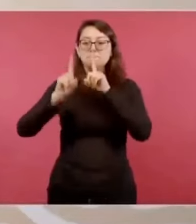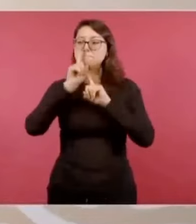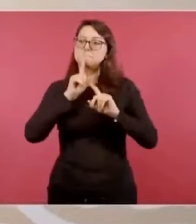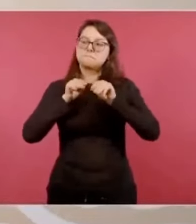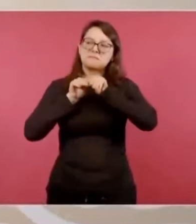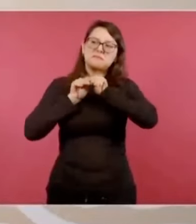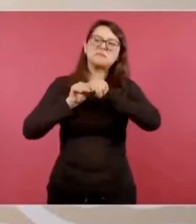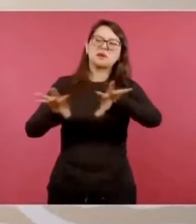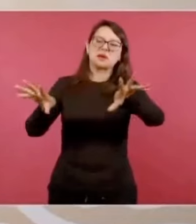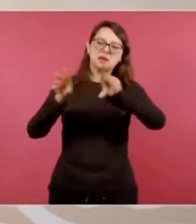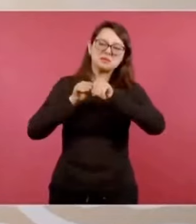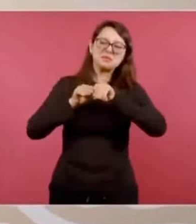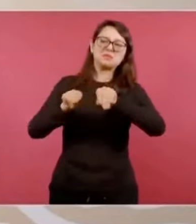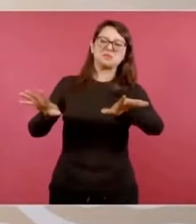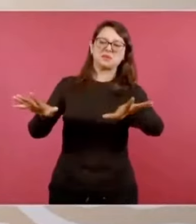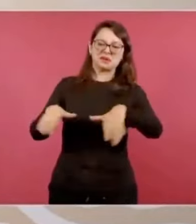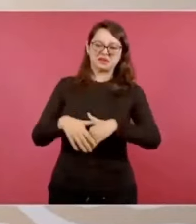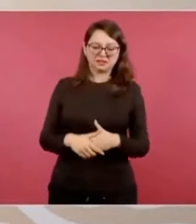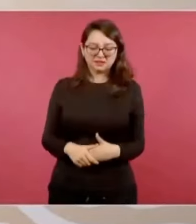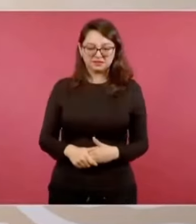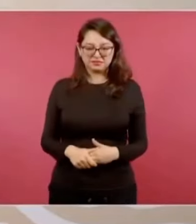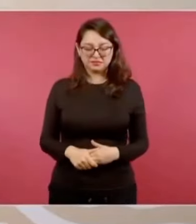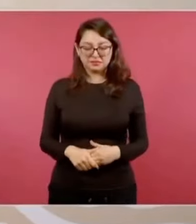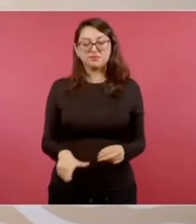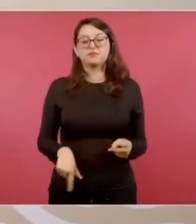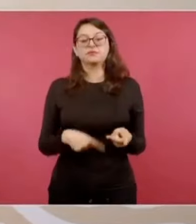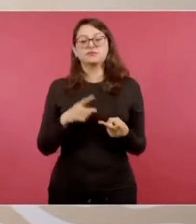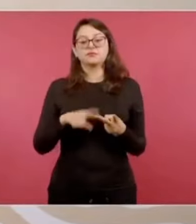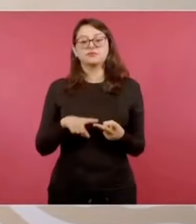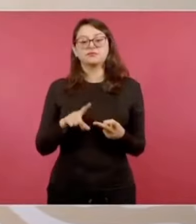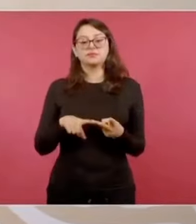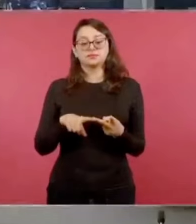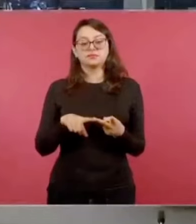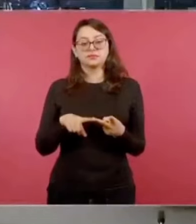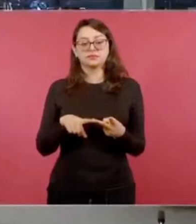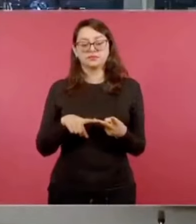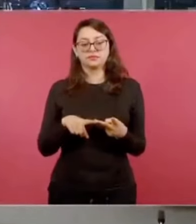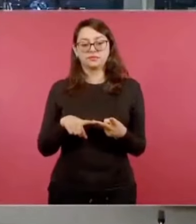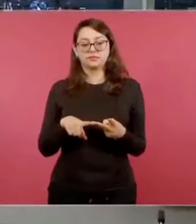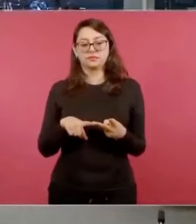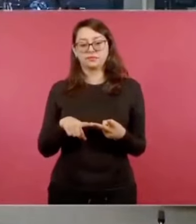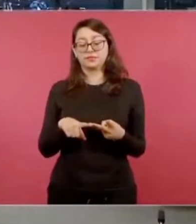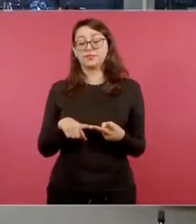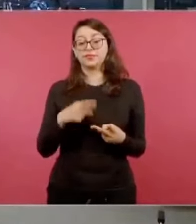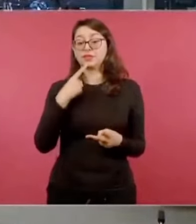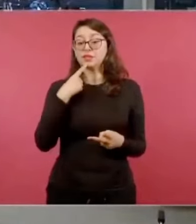presentando denuncias,